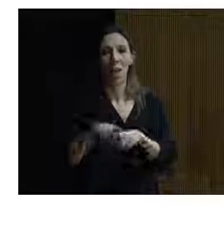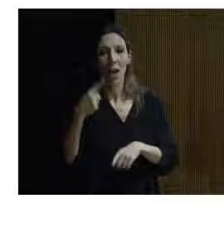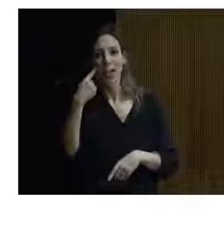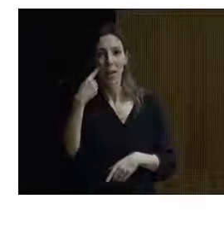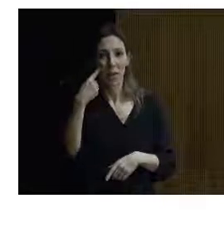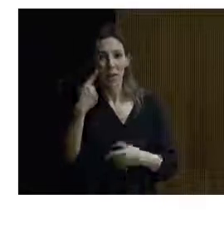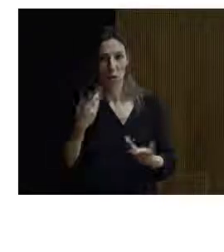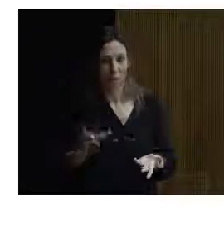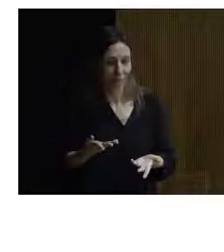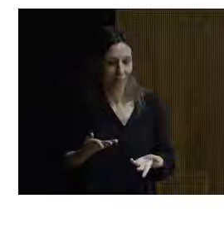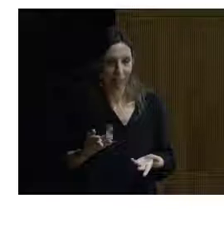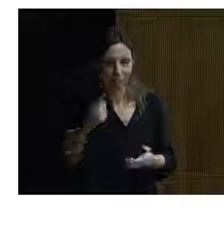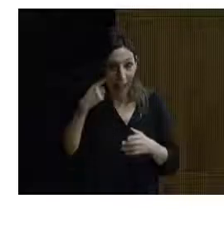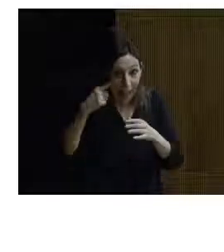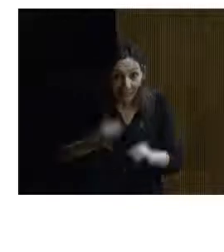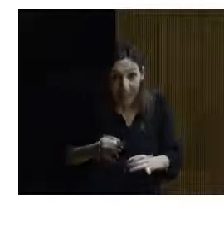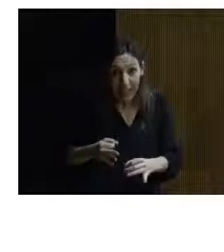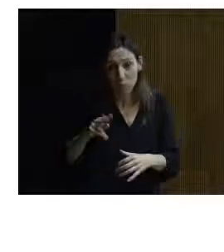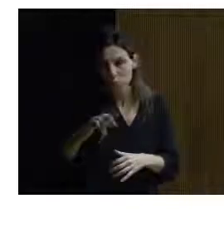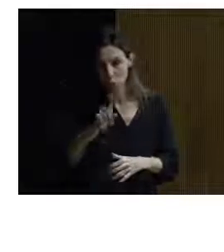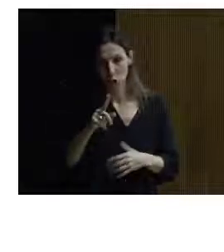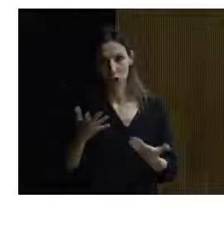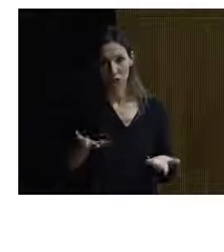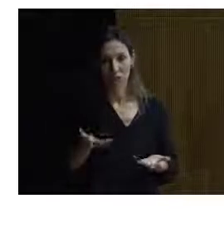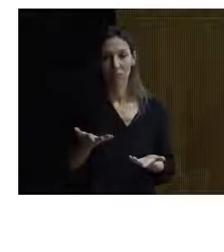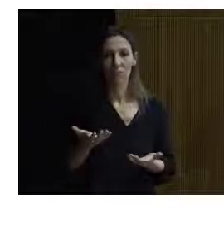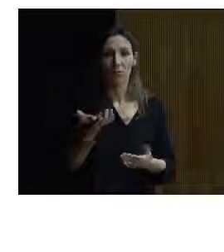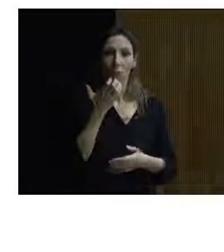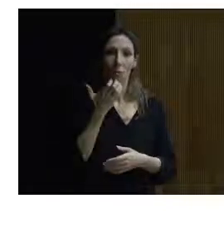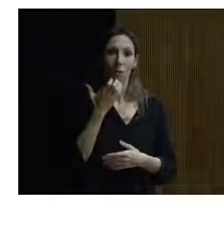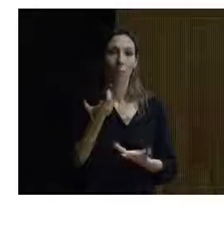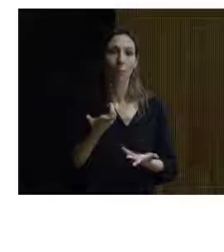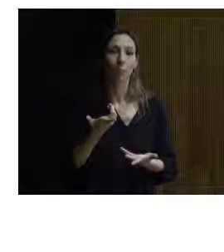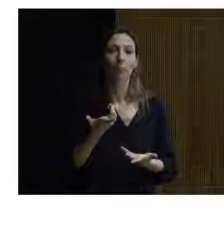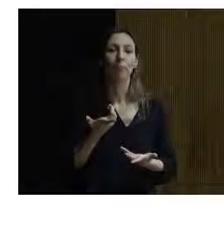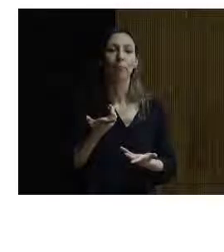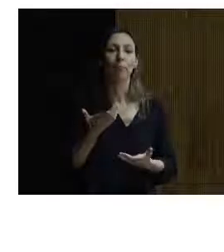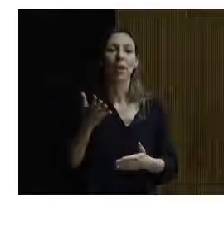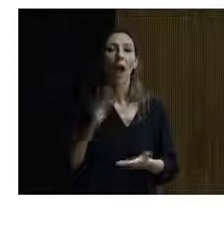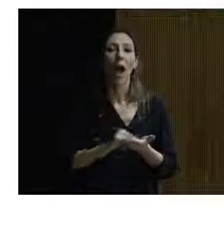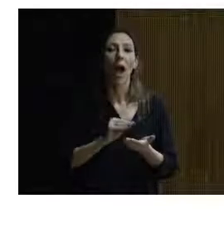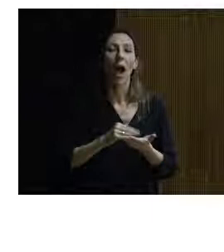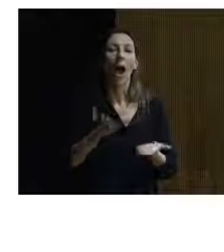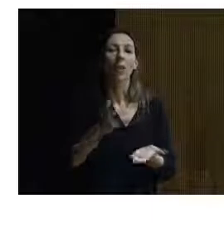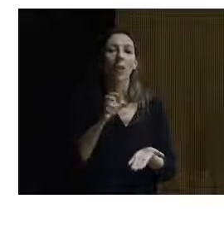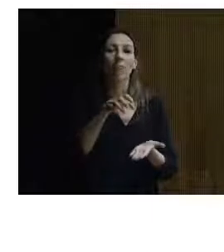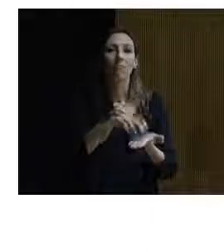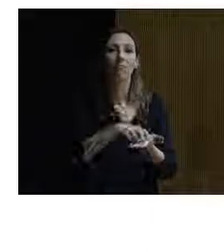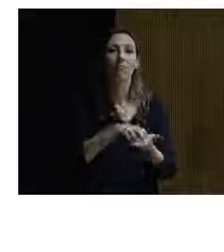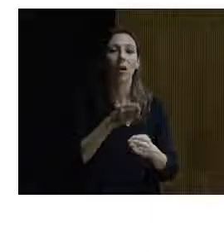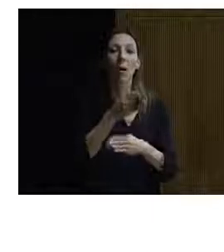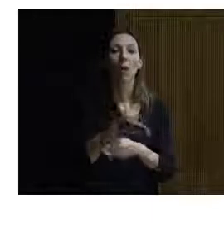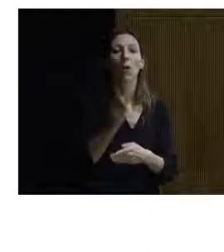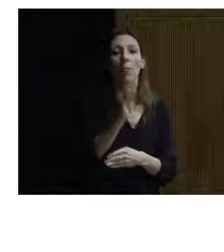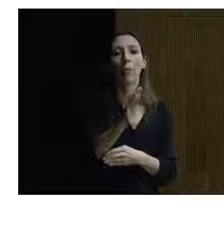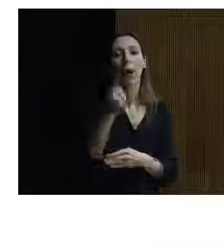Y, joder, mucho más lejos de la realidad. De hecho, tenemos ejemplos de… Nosotros, antes de ir a un establecimiento, llamamos por teléfono y preguntamos si es accesible